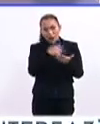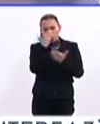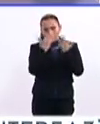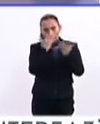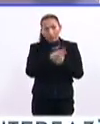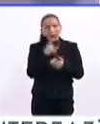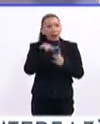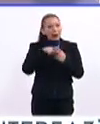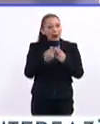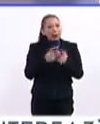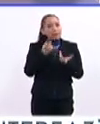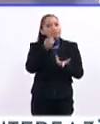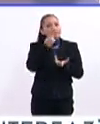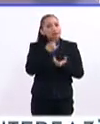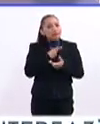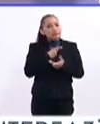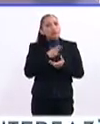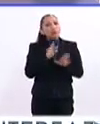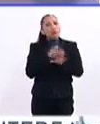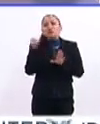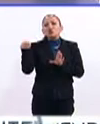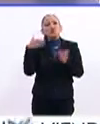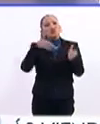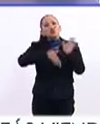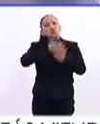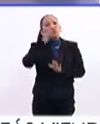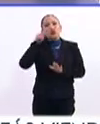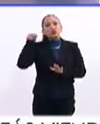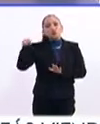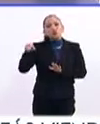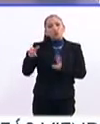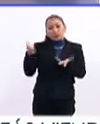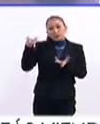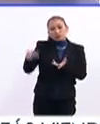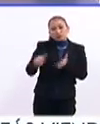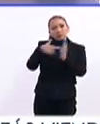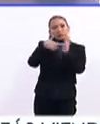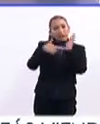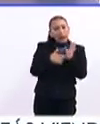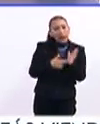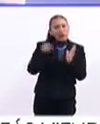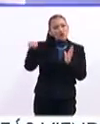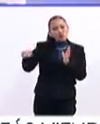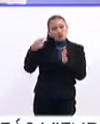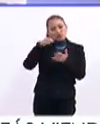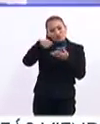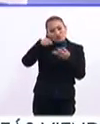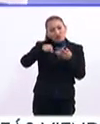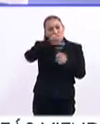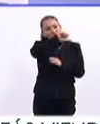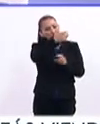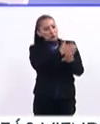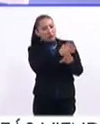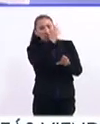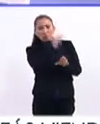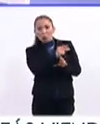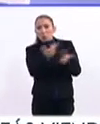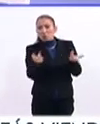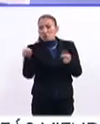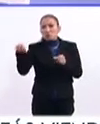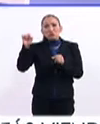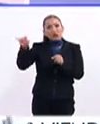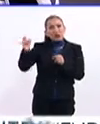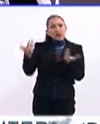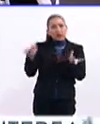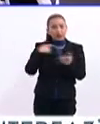para empezarnos, que le decieras, ¿por qué te fuiste tú? ¿Qué requisitos obtuviste respecto a otros compañeros? Supongo que hay muchas